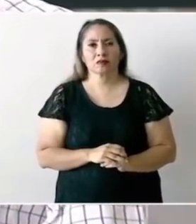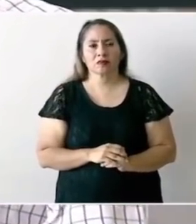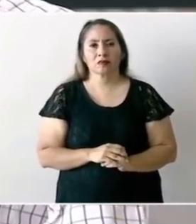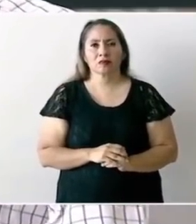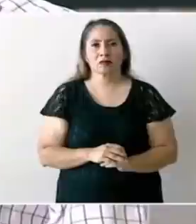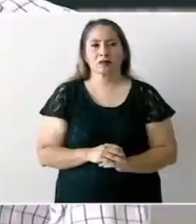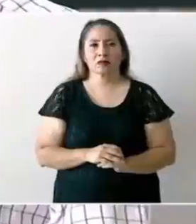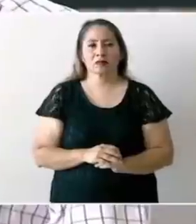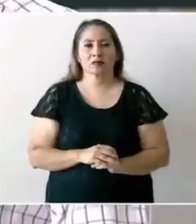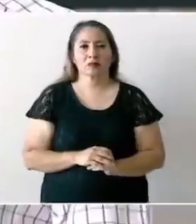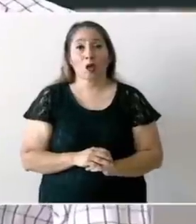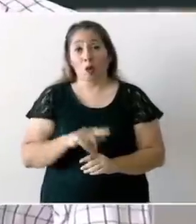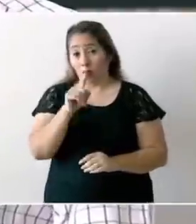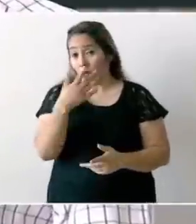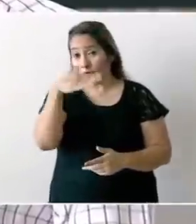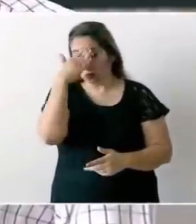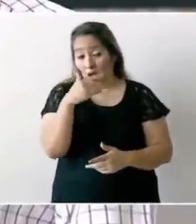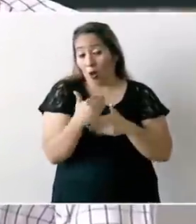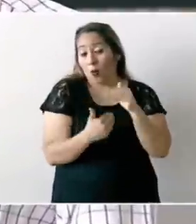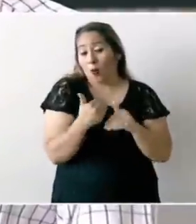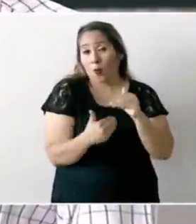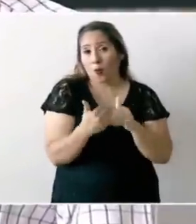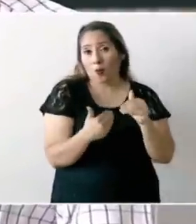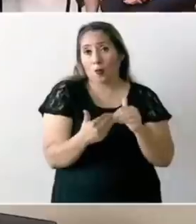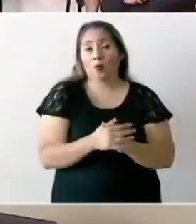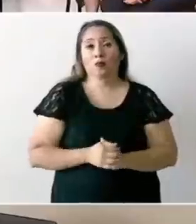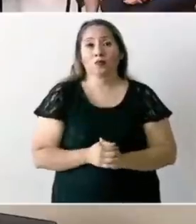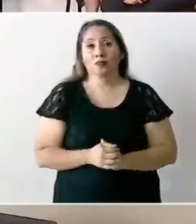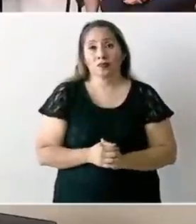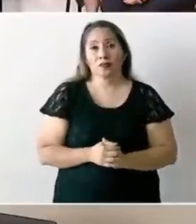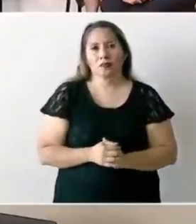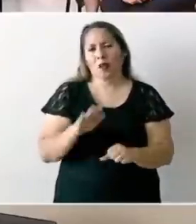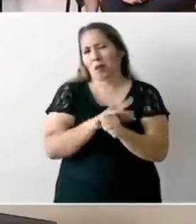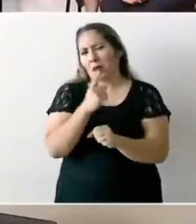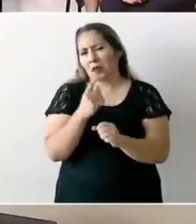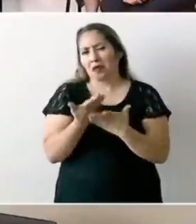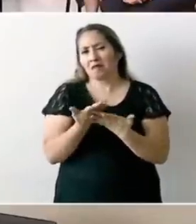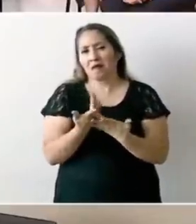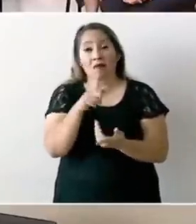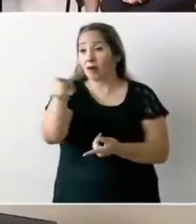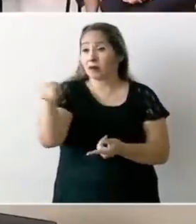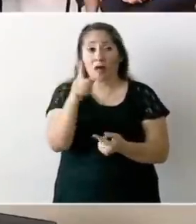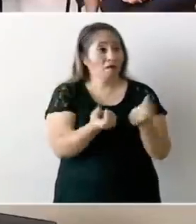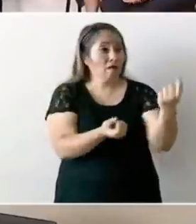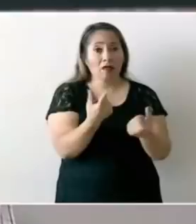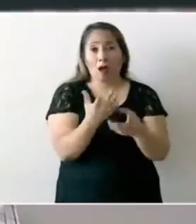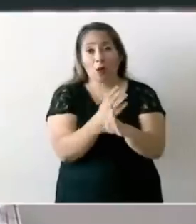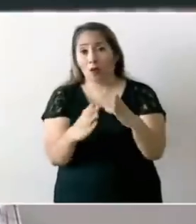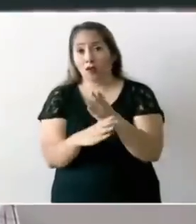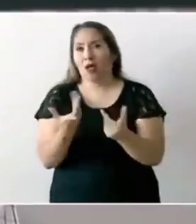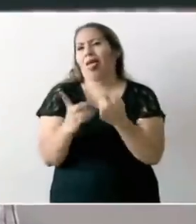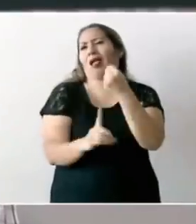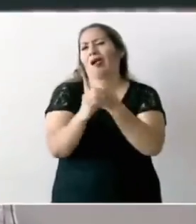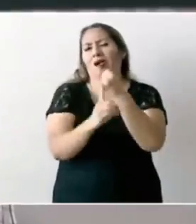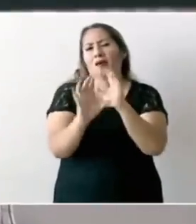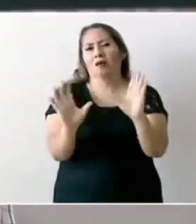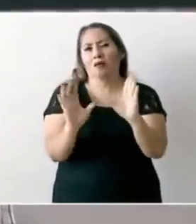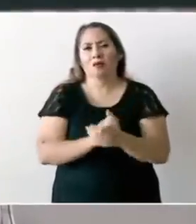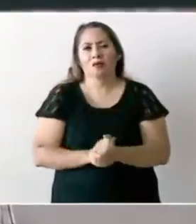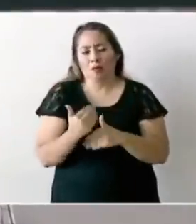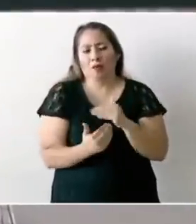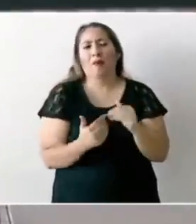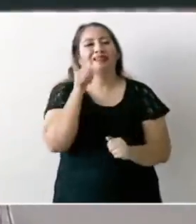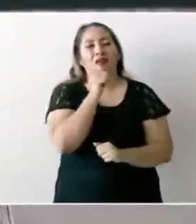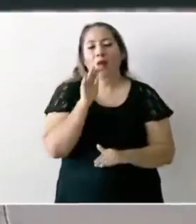en proceso, en curso, esos amparos. Porque si están los amparos, aunque aquí se diga, no hay problema, vamos